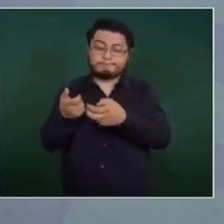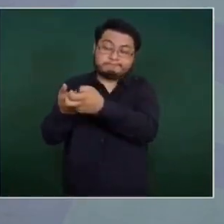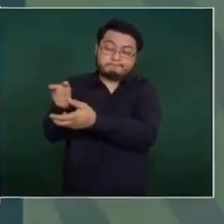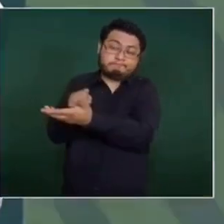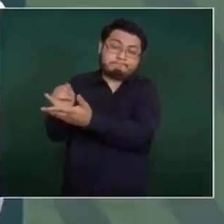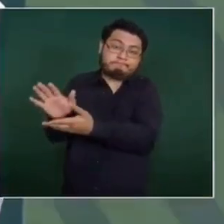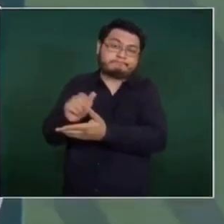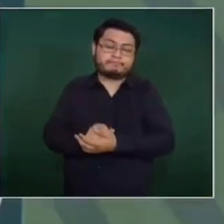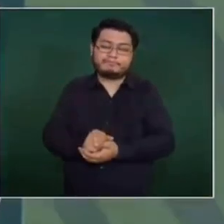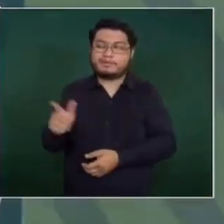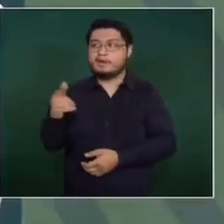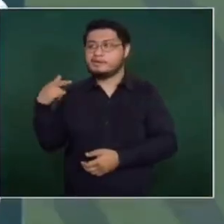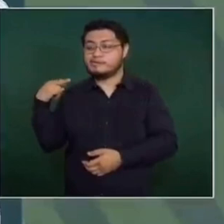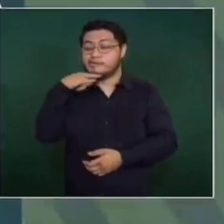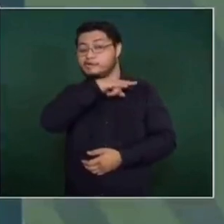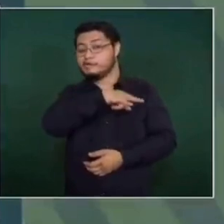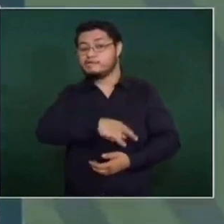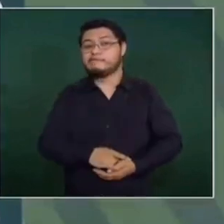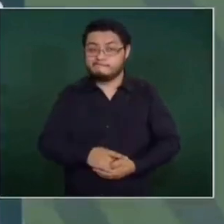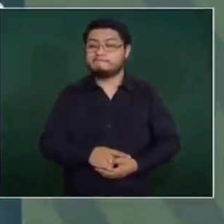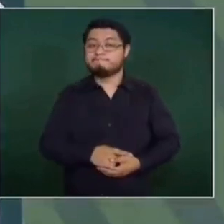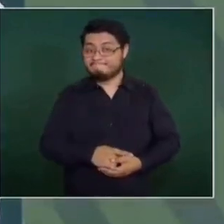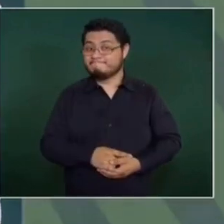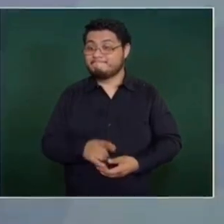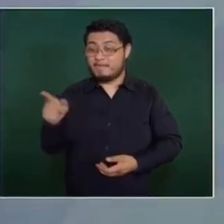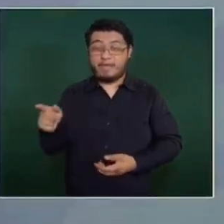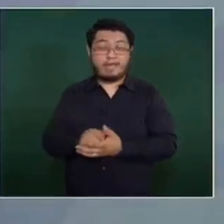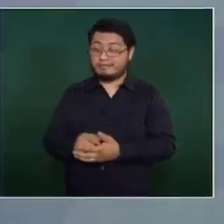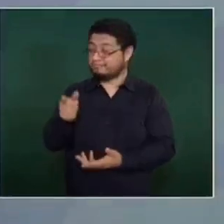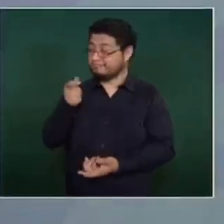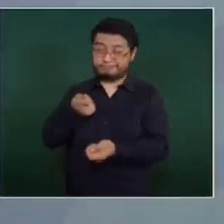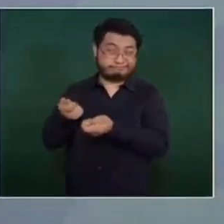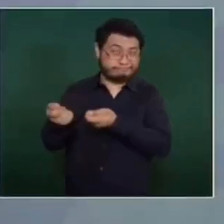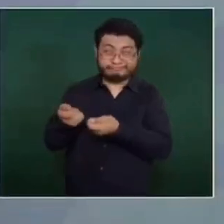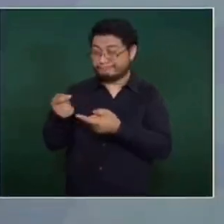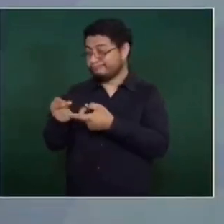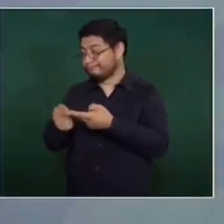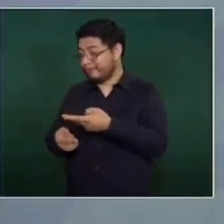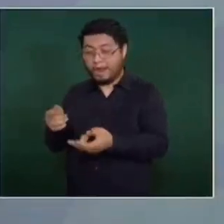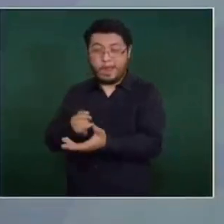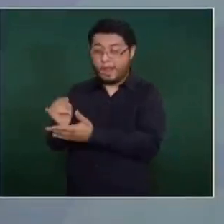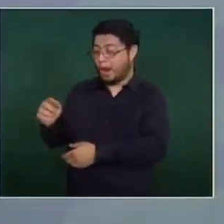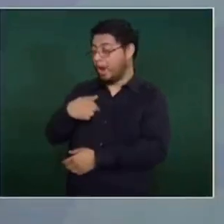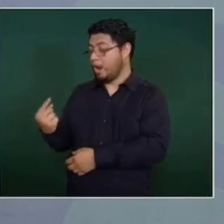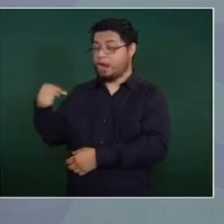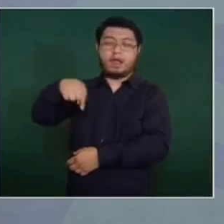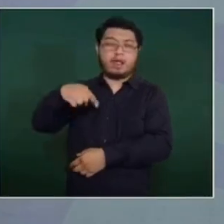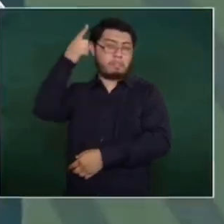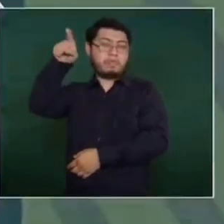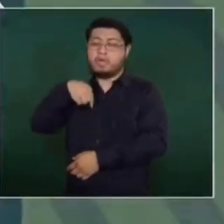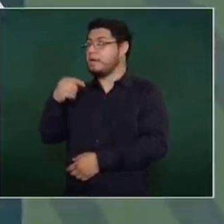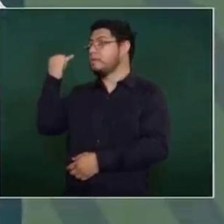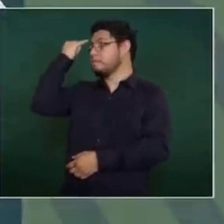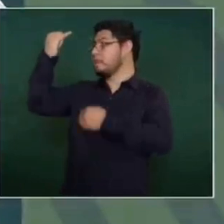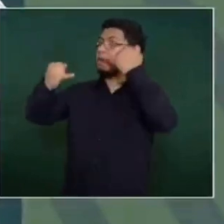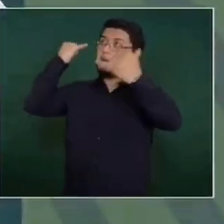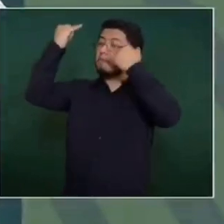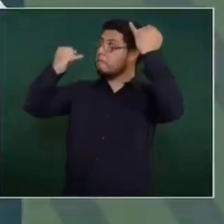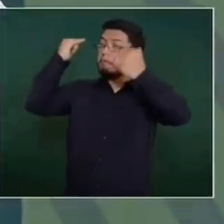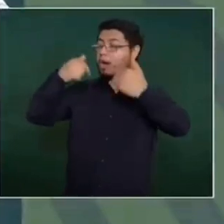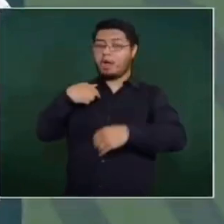Nada más que son muy hipócritas y son, repito, racistas, clasistas, aspiracionistas.